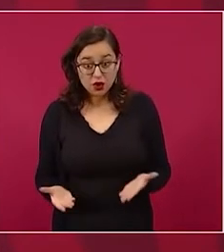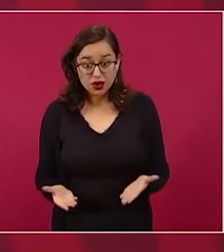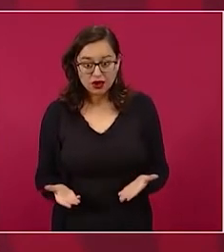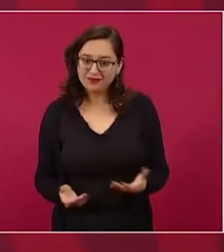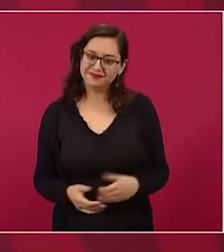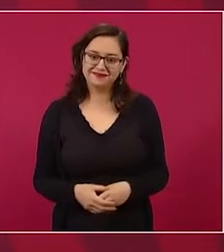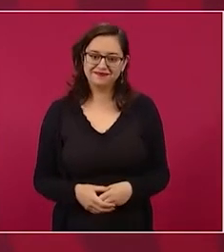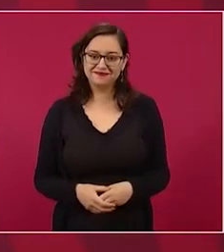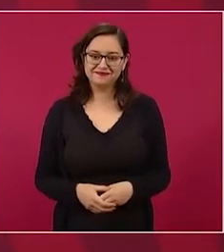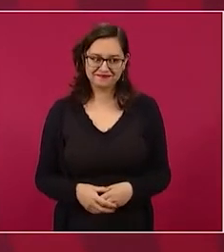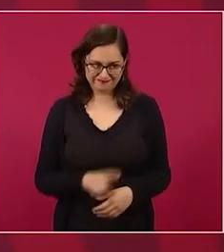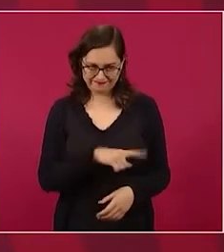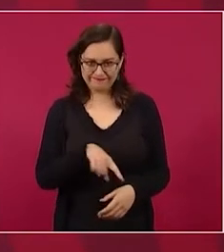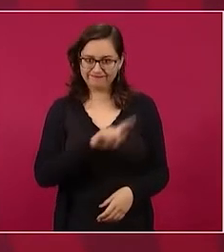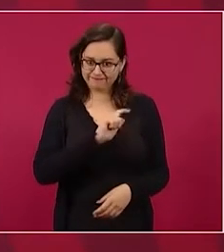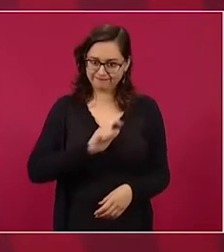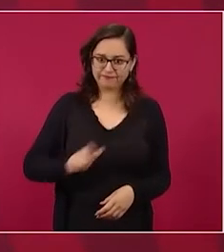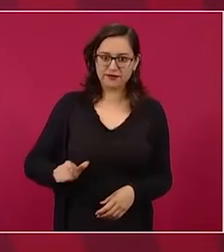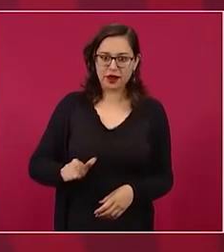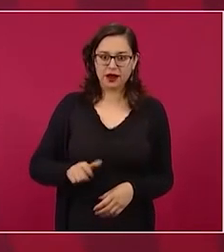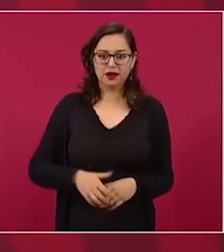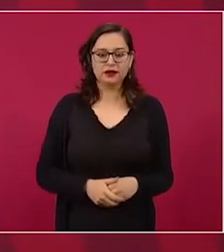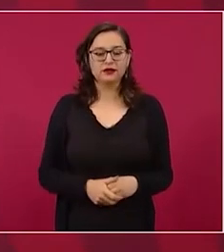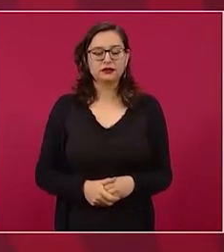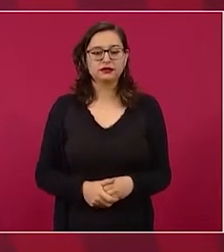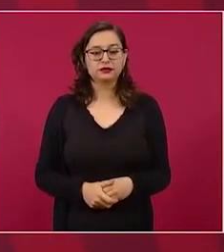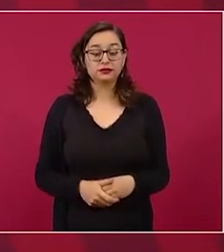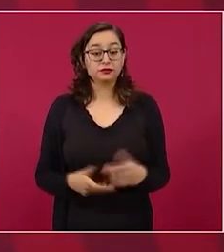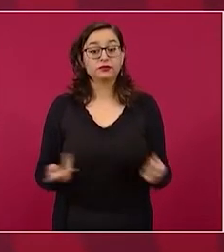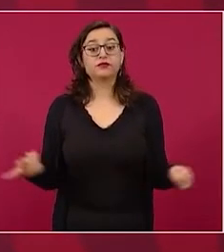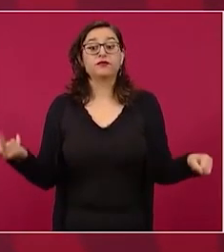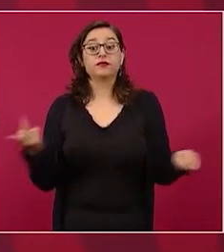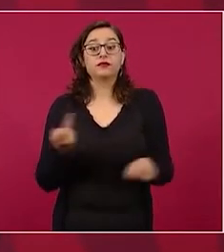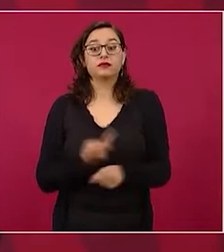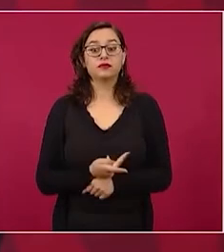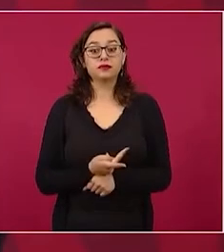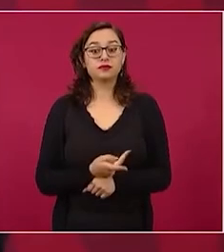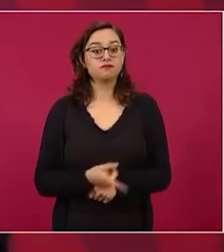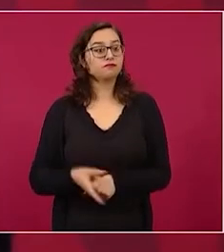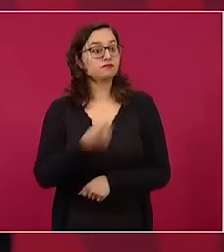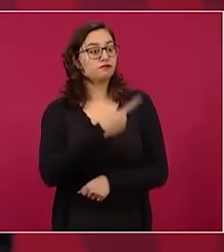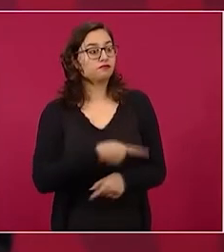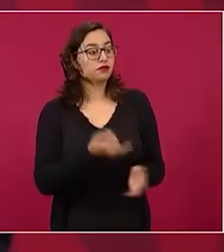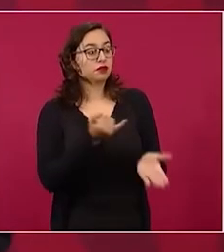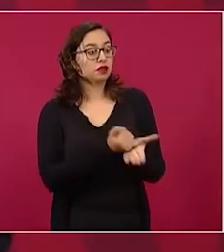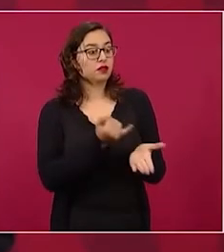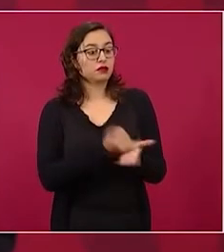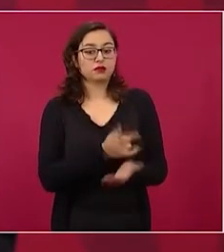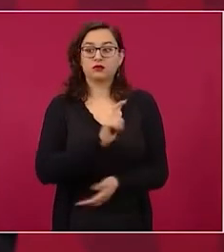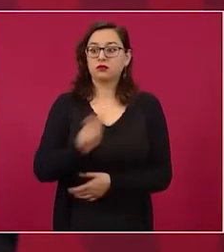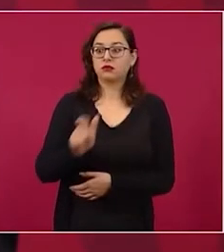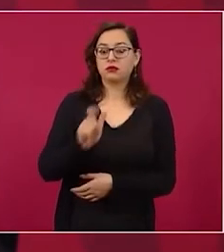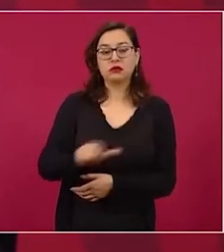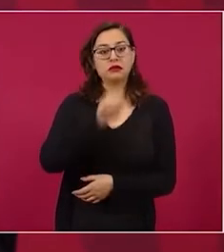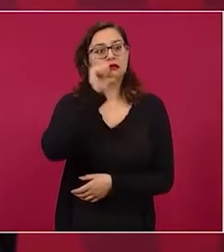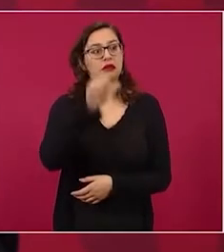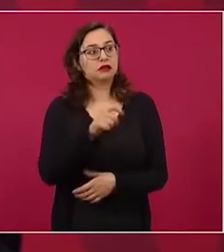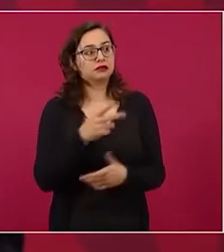como no pagaban impuestos, no había recaudación y había que contratar deudas